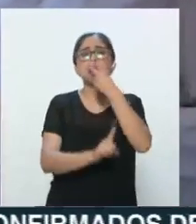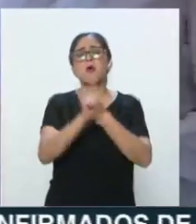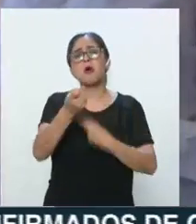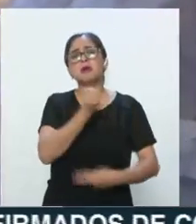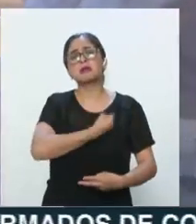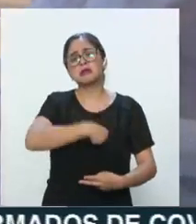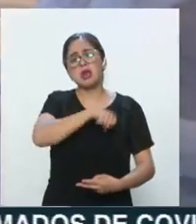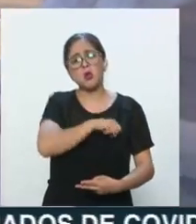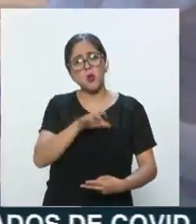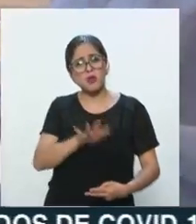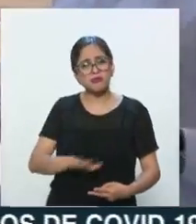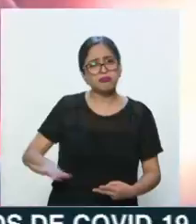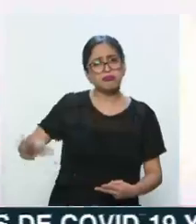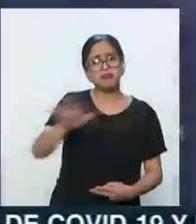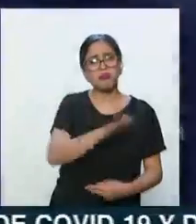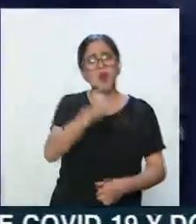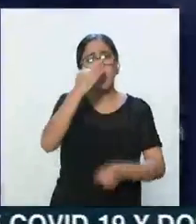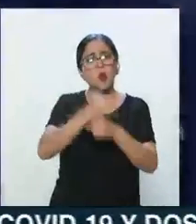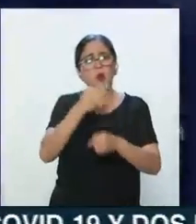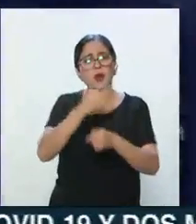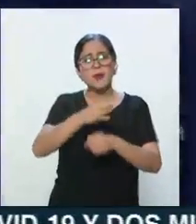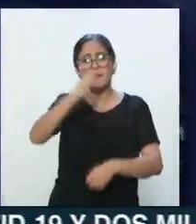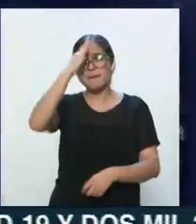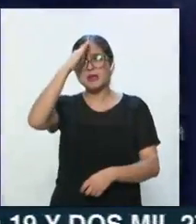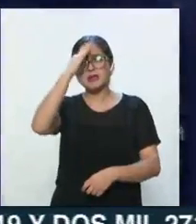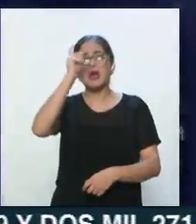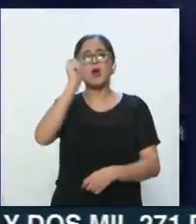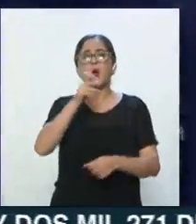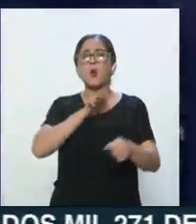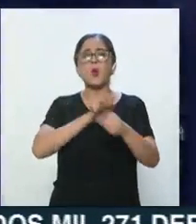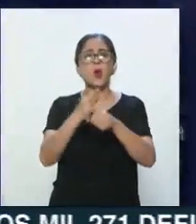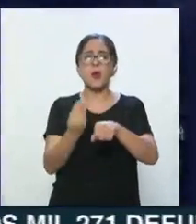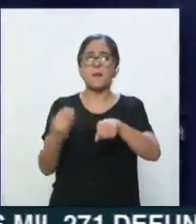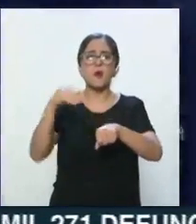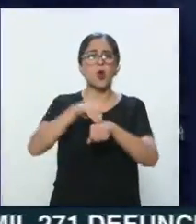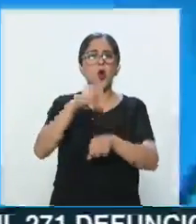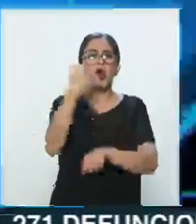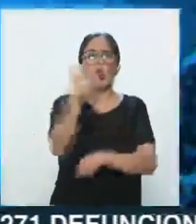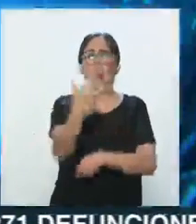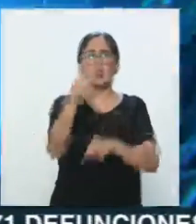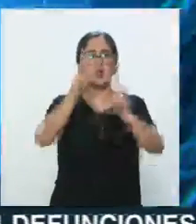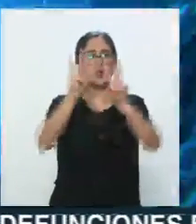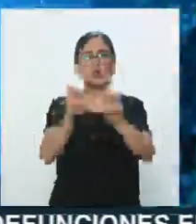en las que ya se puede trazar ocho grandes temas. Vamos a verlos.